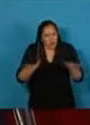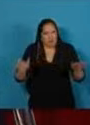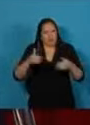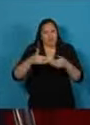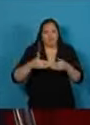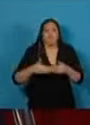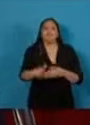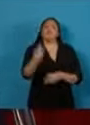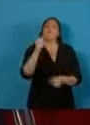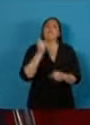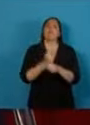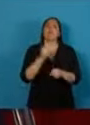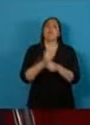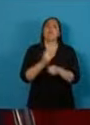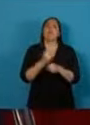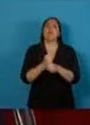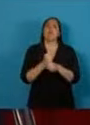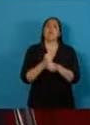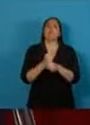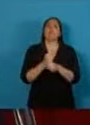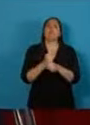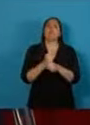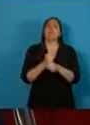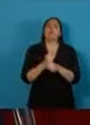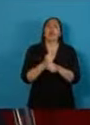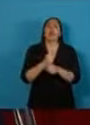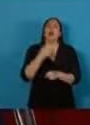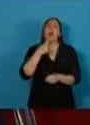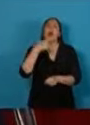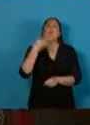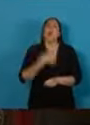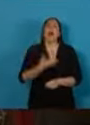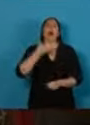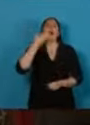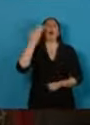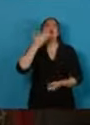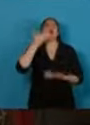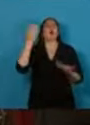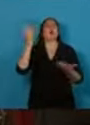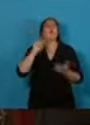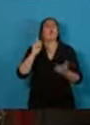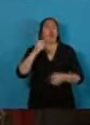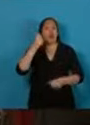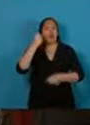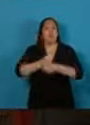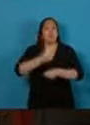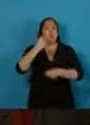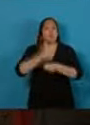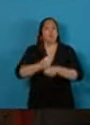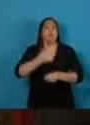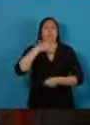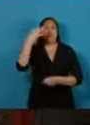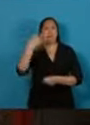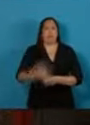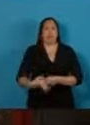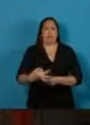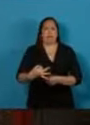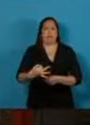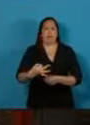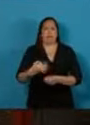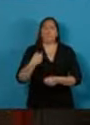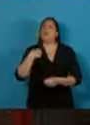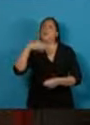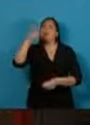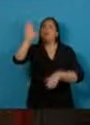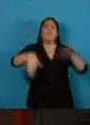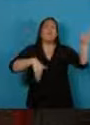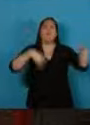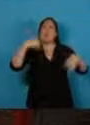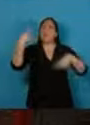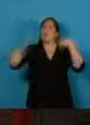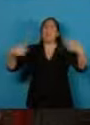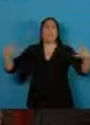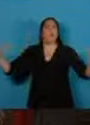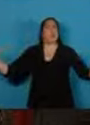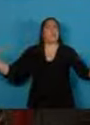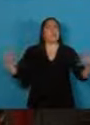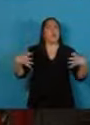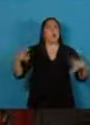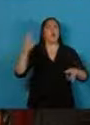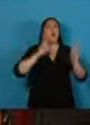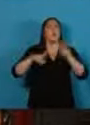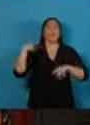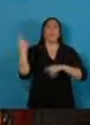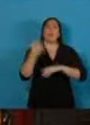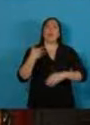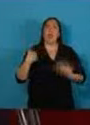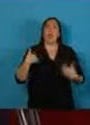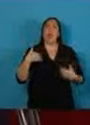palabras y expresividad en los hechos. Los vengo a convocar sin distinciones, a poner a la Argentina de pie,